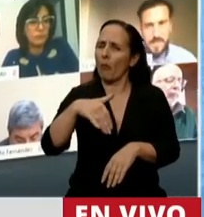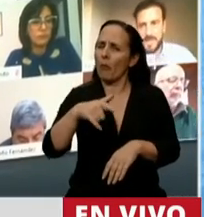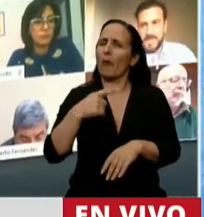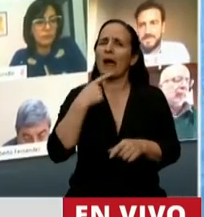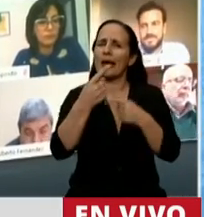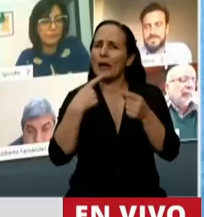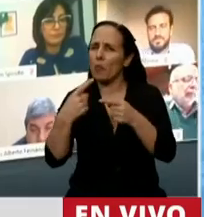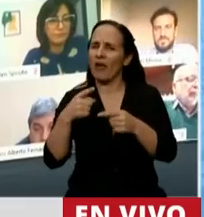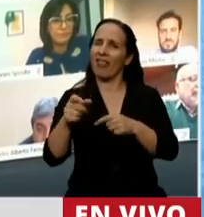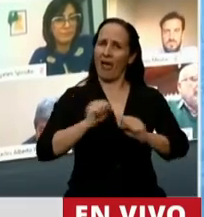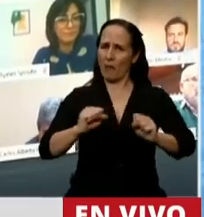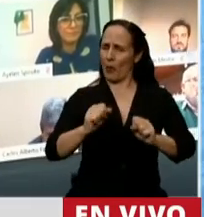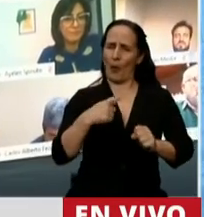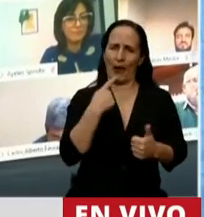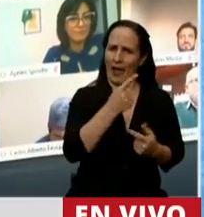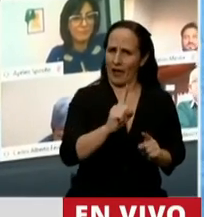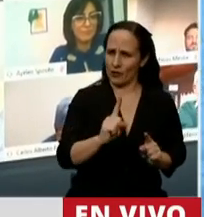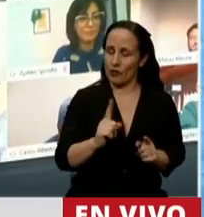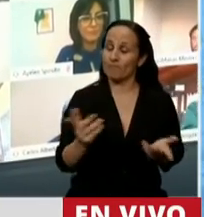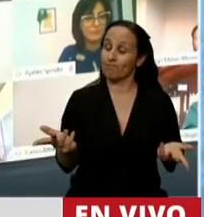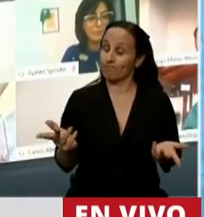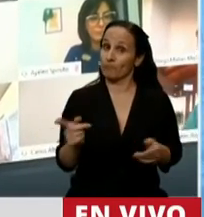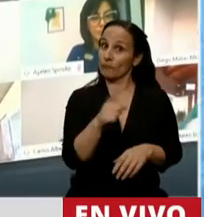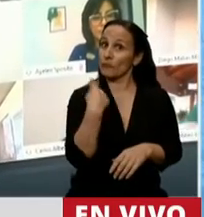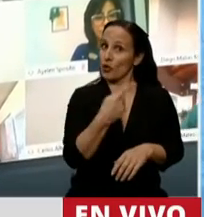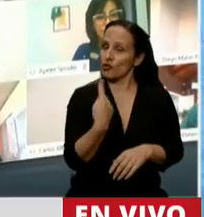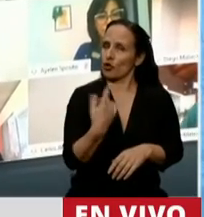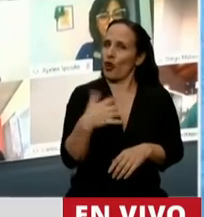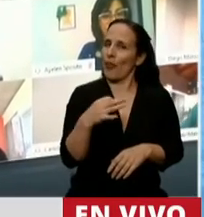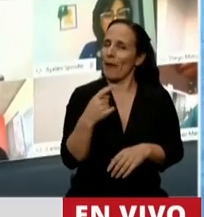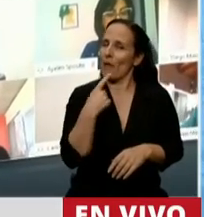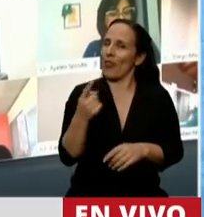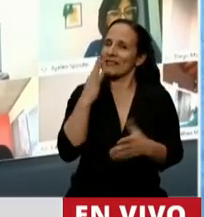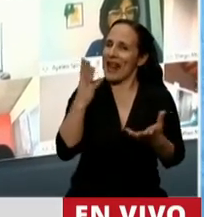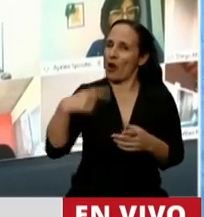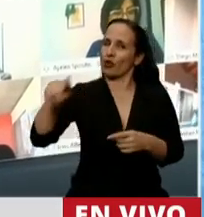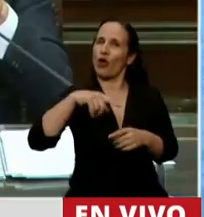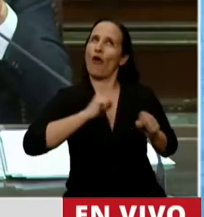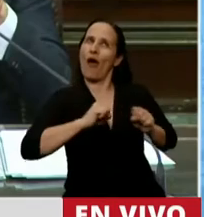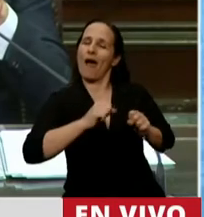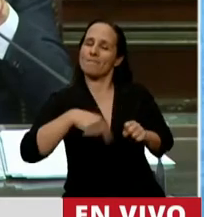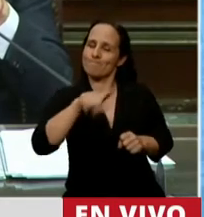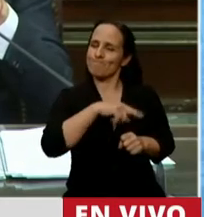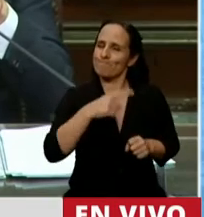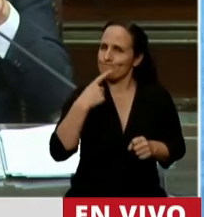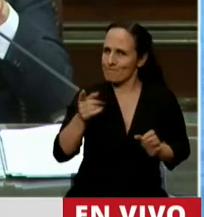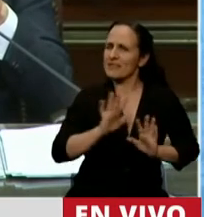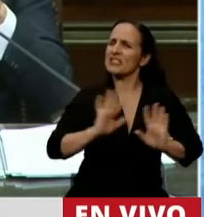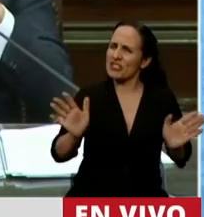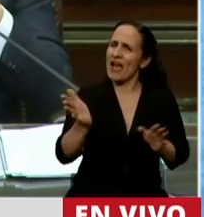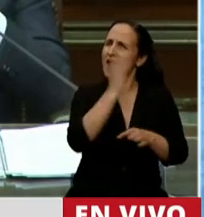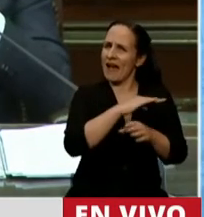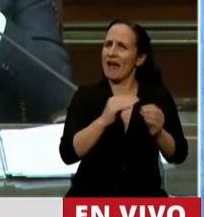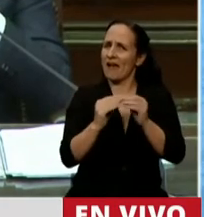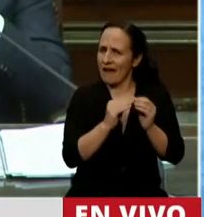preguntas y no las chicanas. Creo que a nosotros nos corresponde decir algo frente a las chicanas y bastante ya han dicho otros